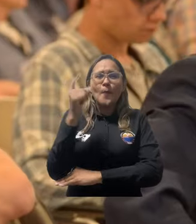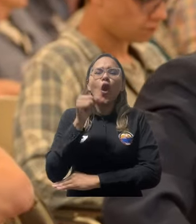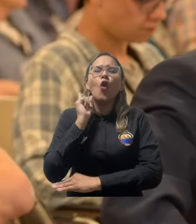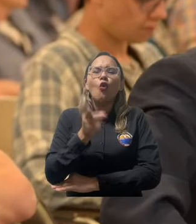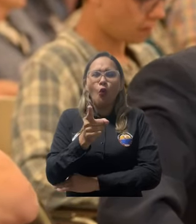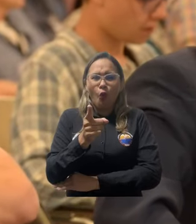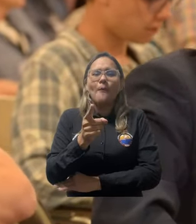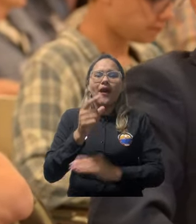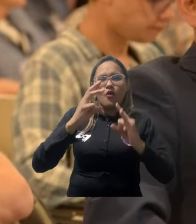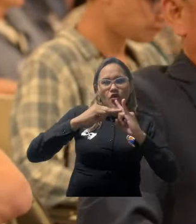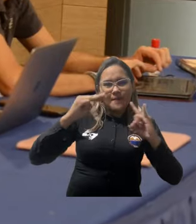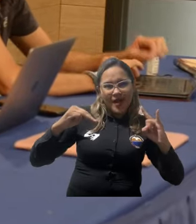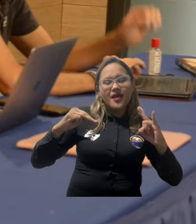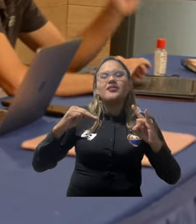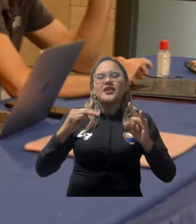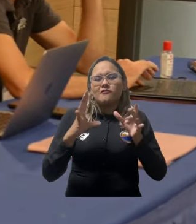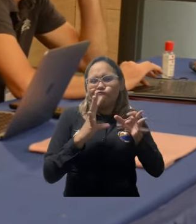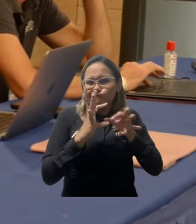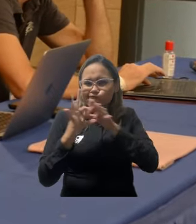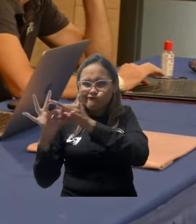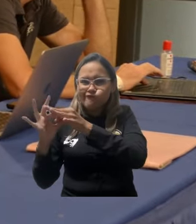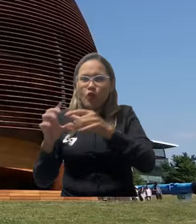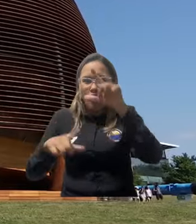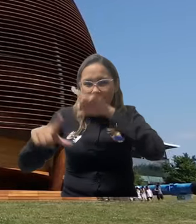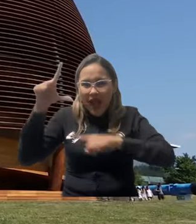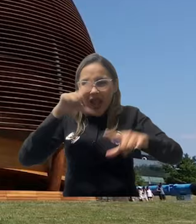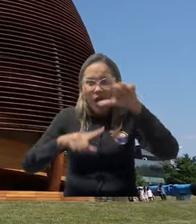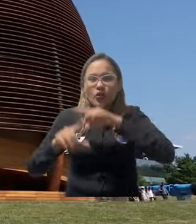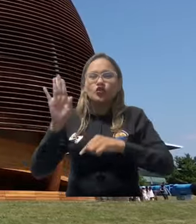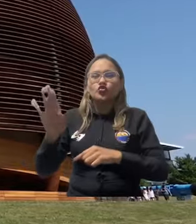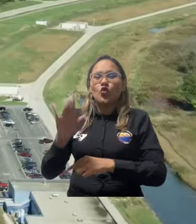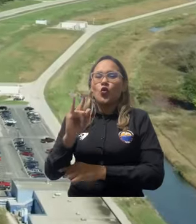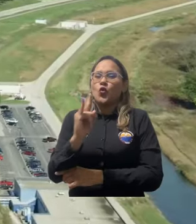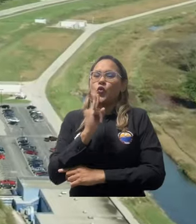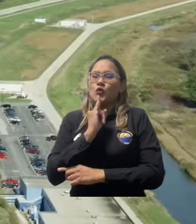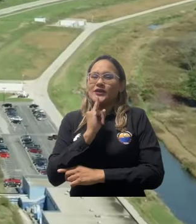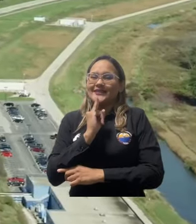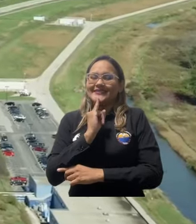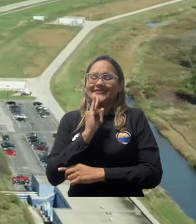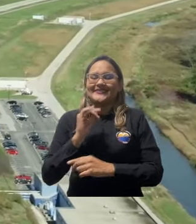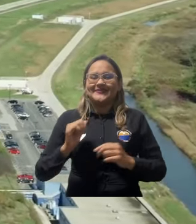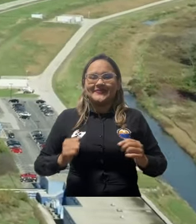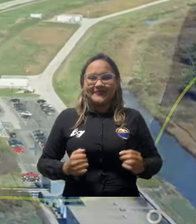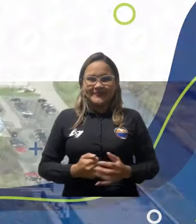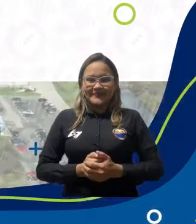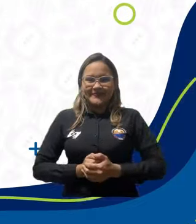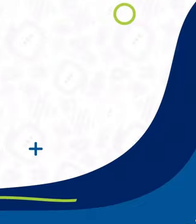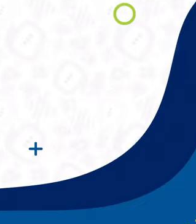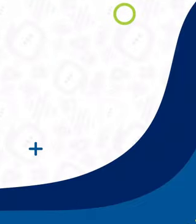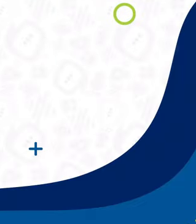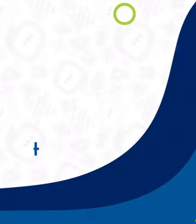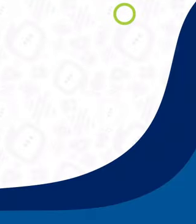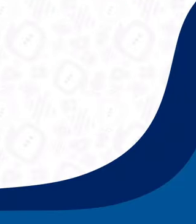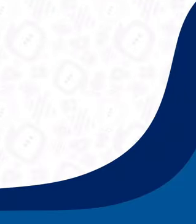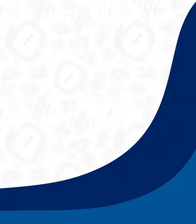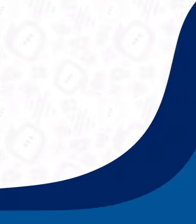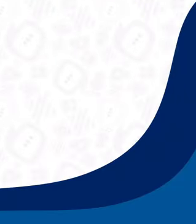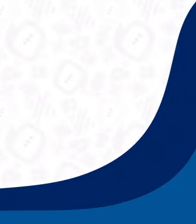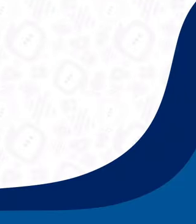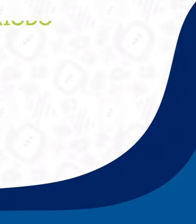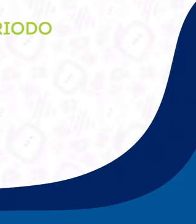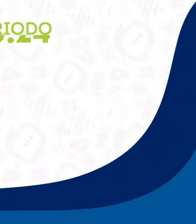de la colaboración conjunta entre UNIMGDALENA y el laboratorio estadounidense Fermilab. Aún más